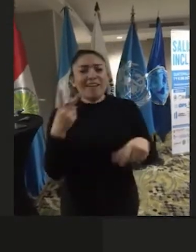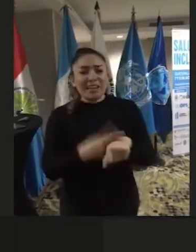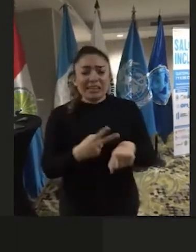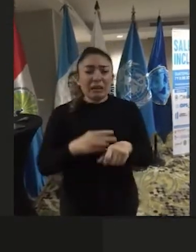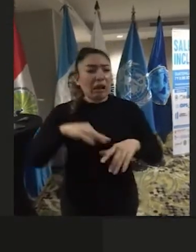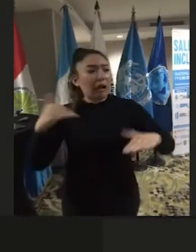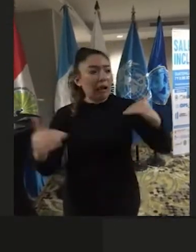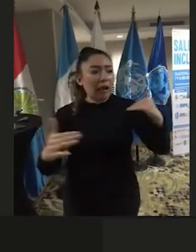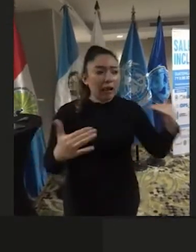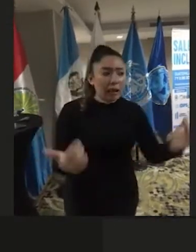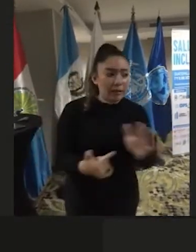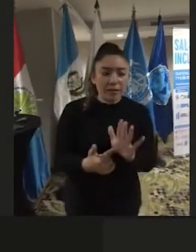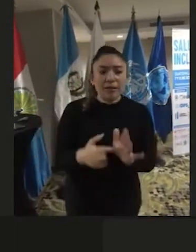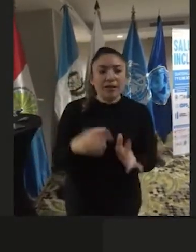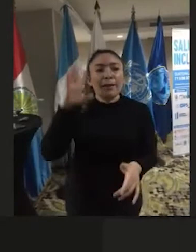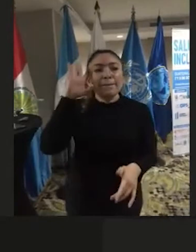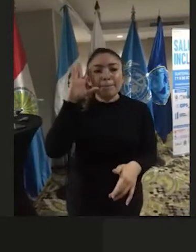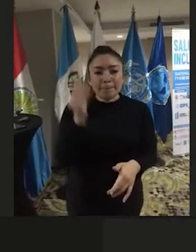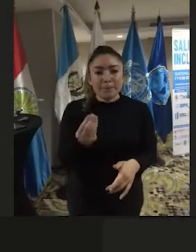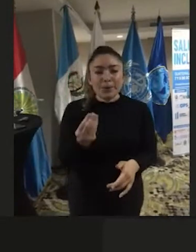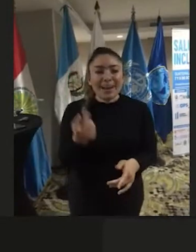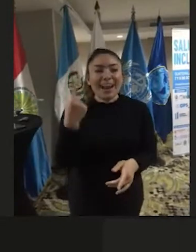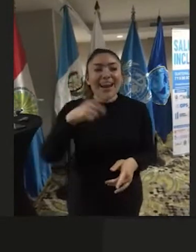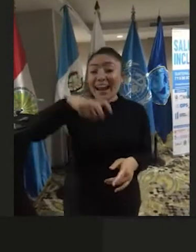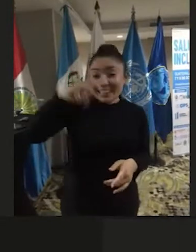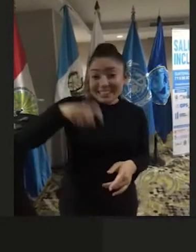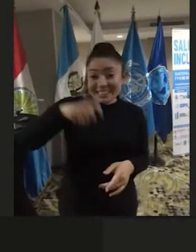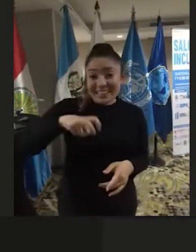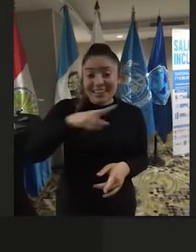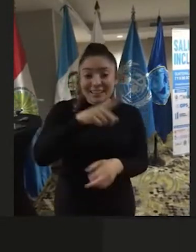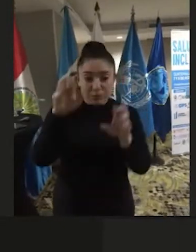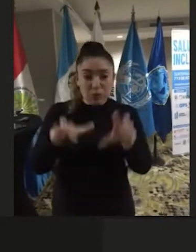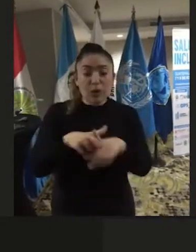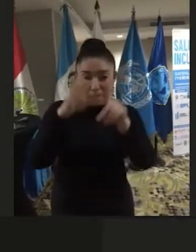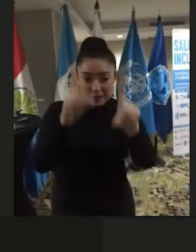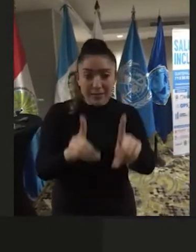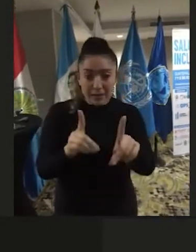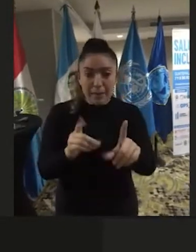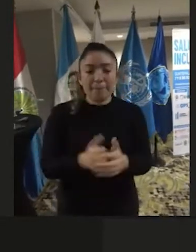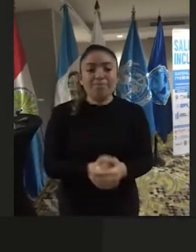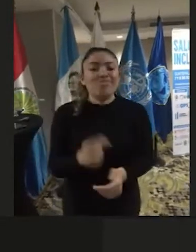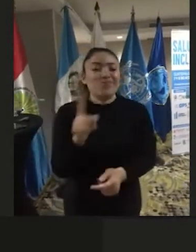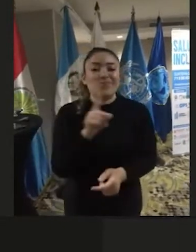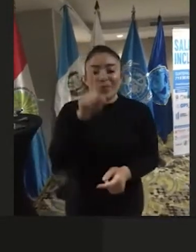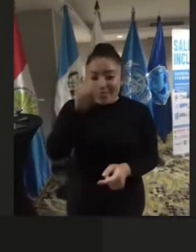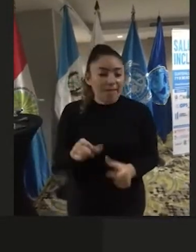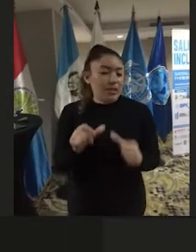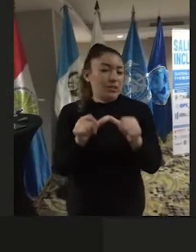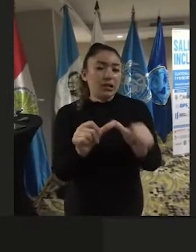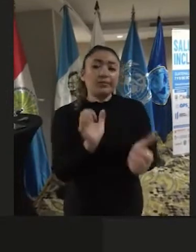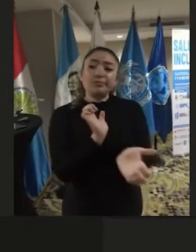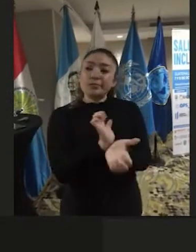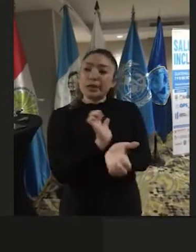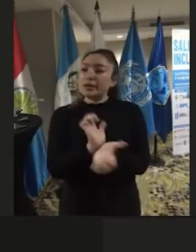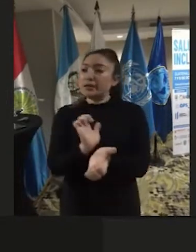de las agendas porque la necesidad de las personas con discapacidad no debe seguir esperando,